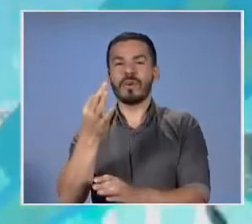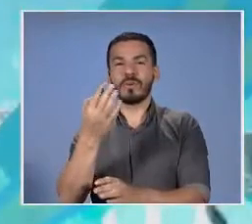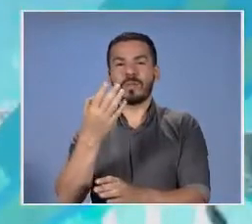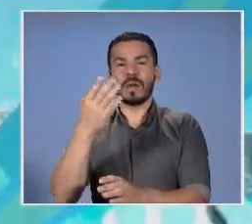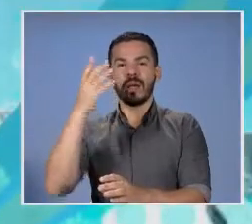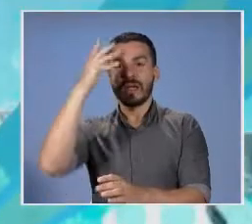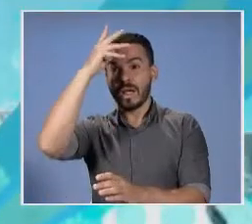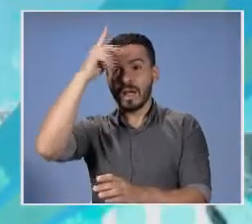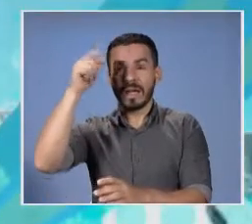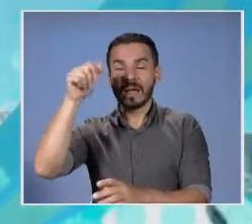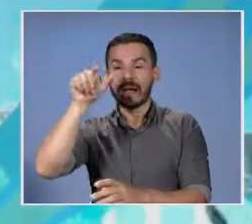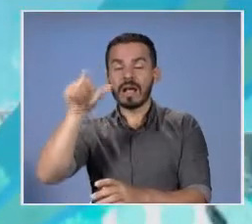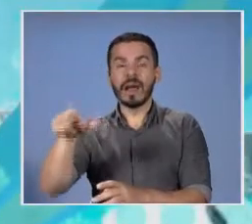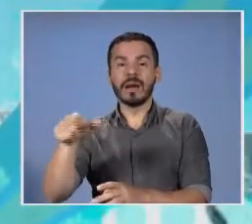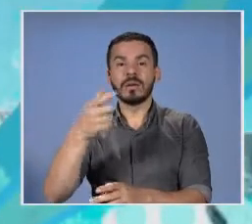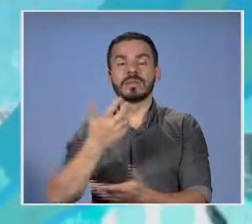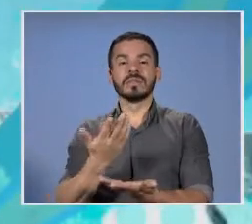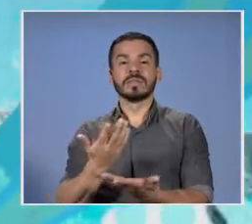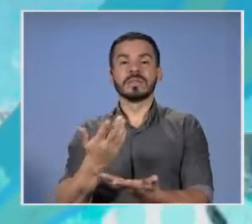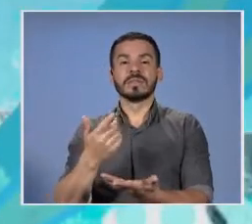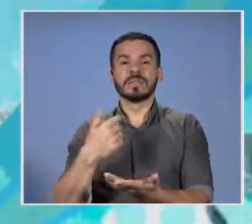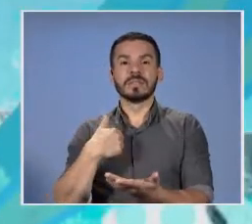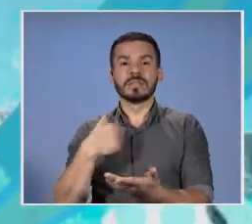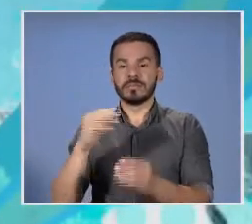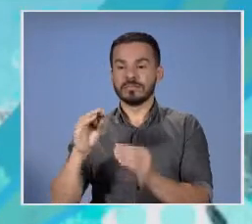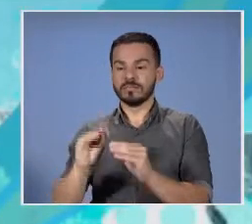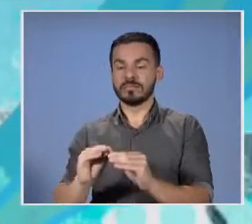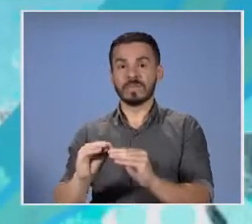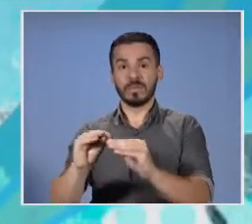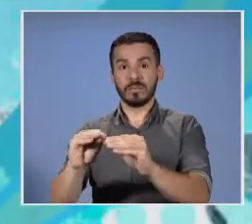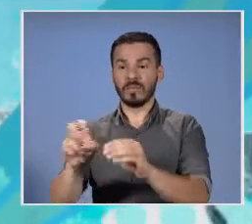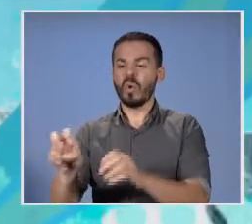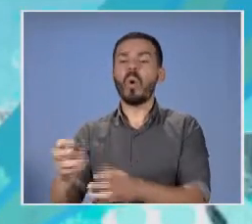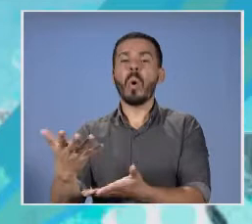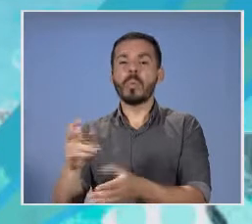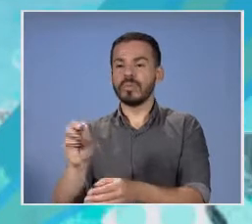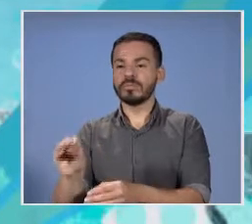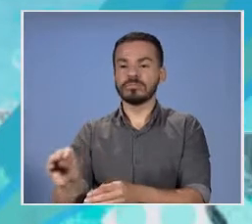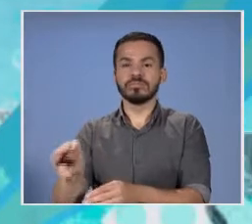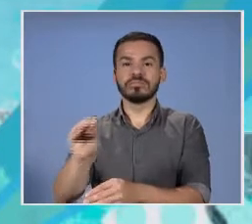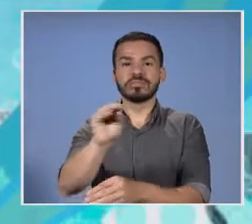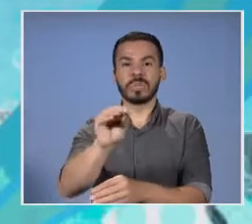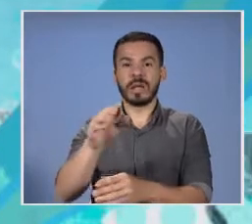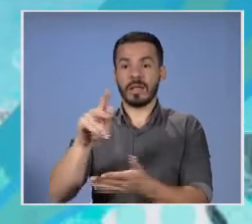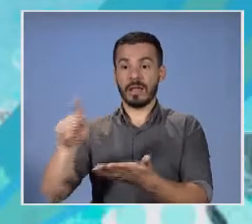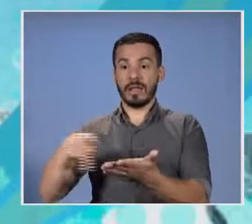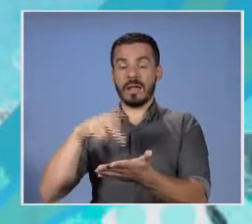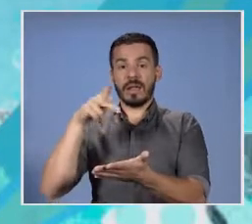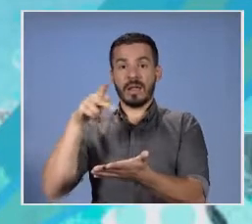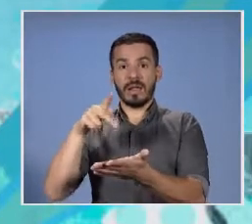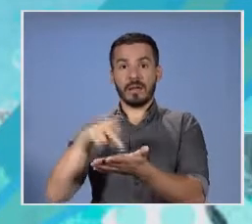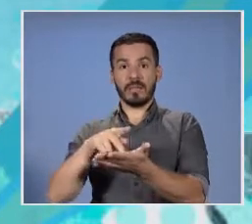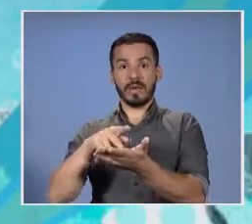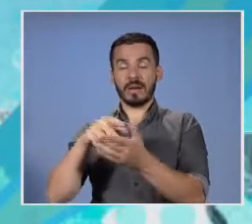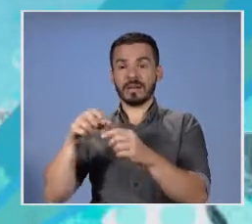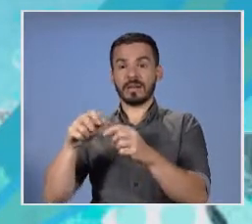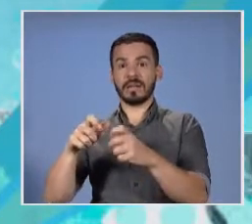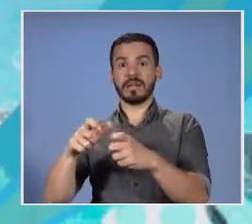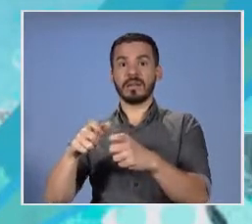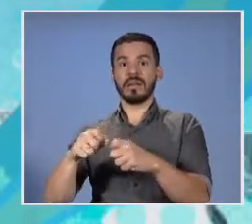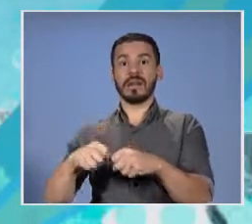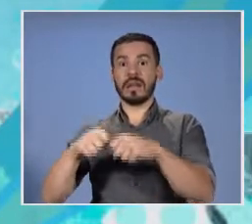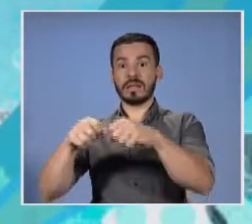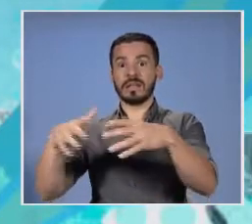señor presidente electo se desplaza del Parque Metropolitano de la Sabana a